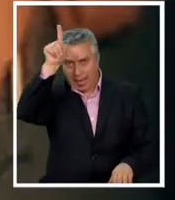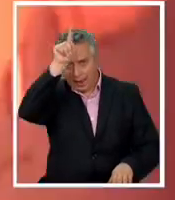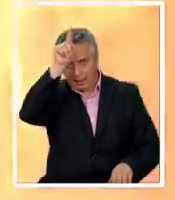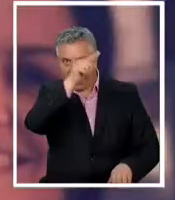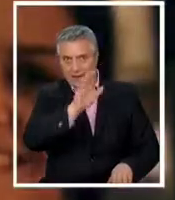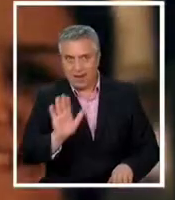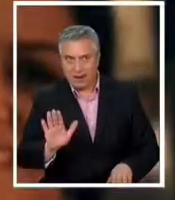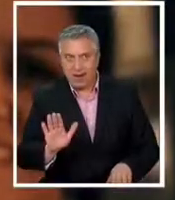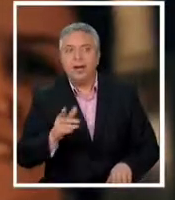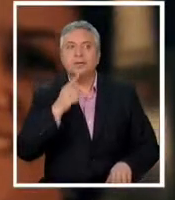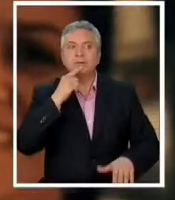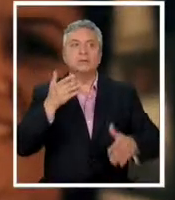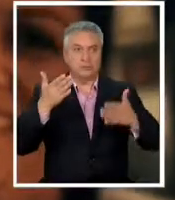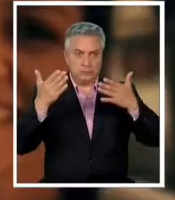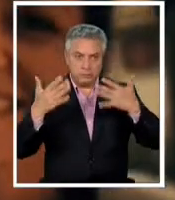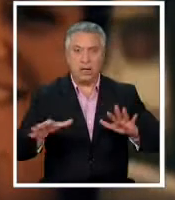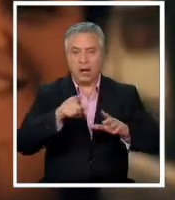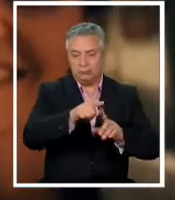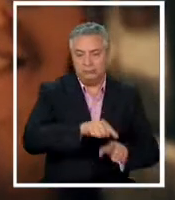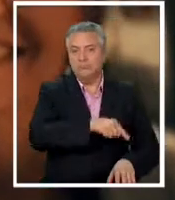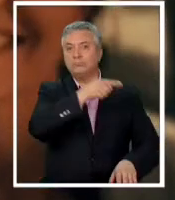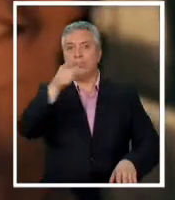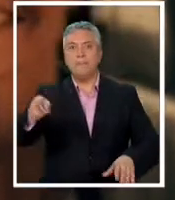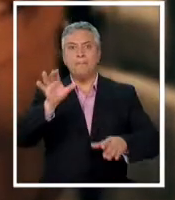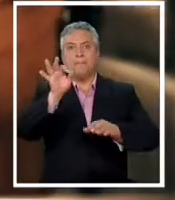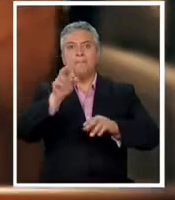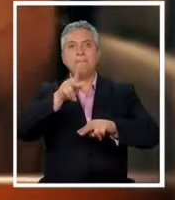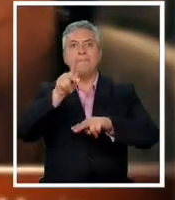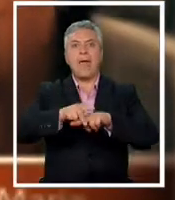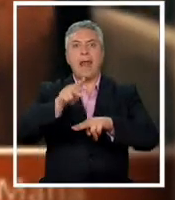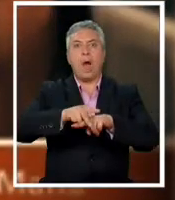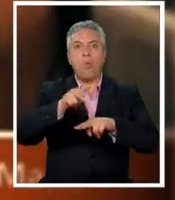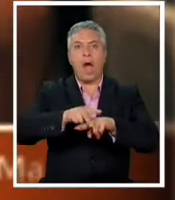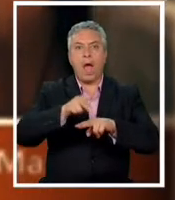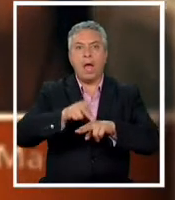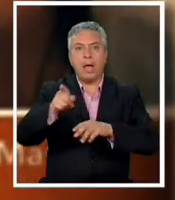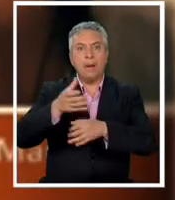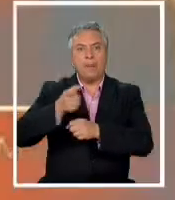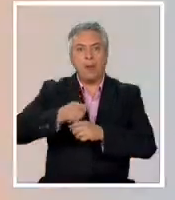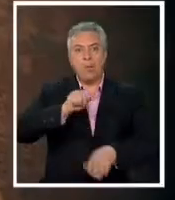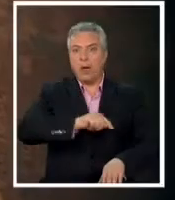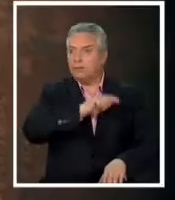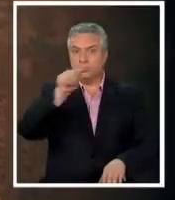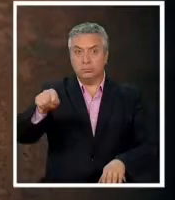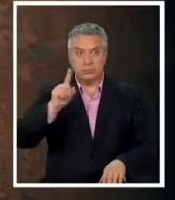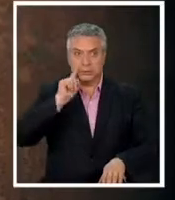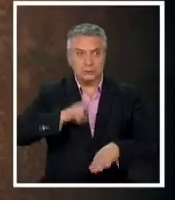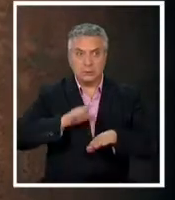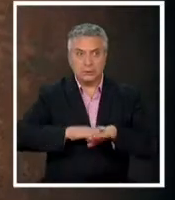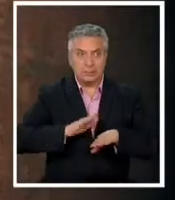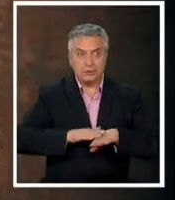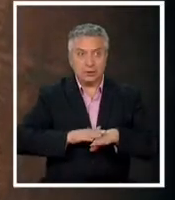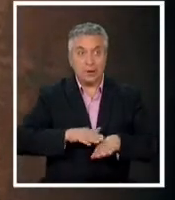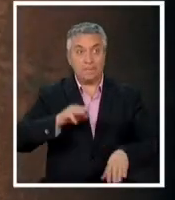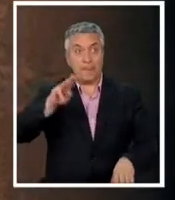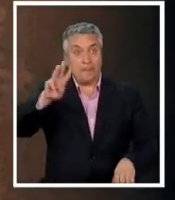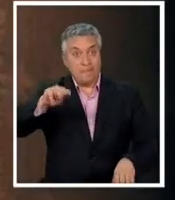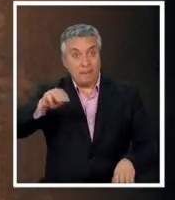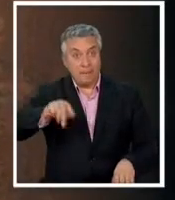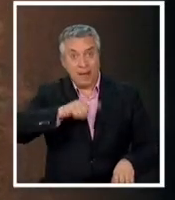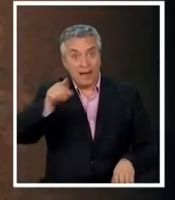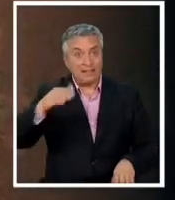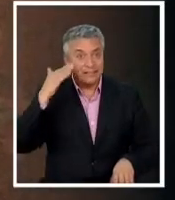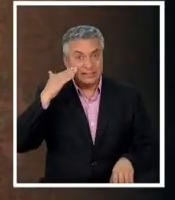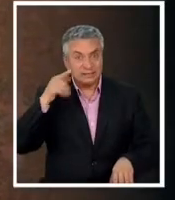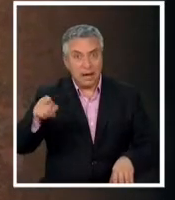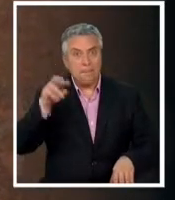cambió cuando fueron llevadas a paraguay sin el conocimiento de sus tutores legales la madre de clara la niña que fue